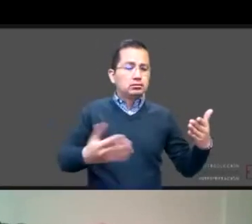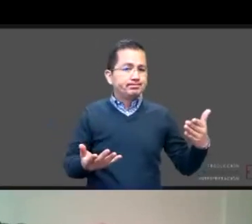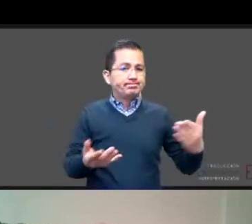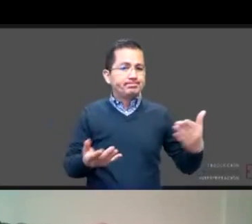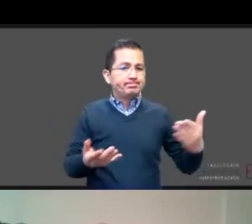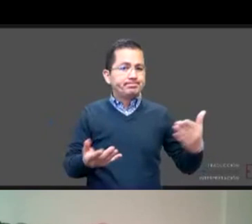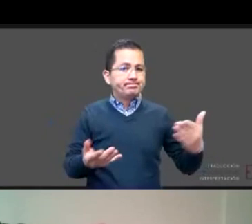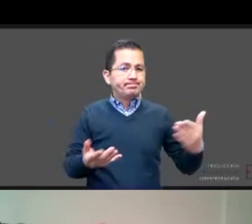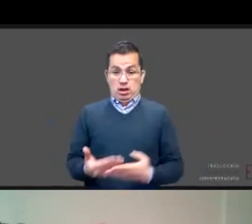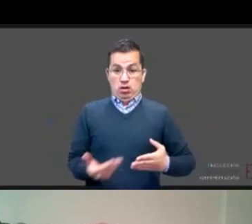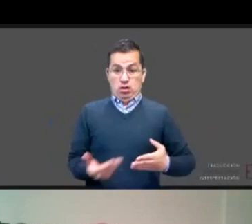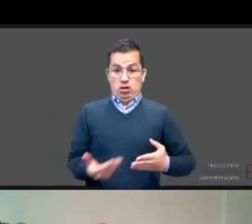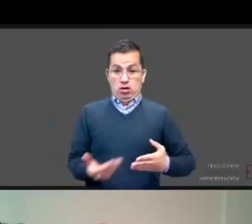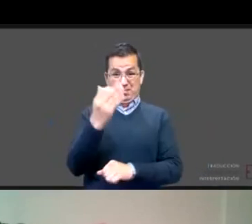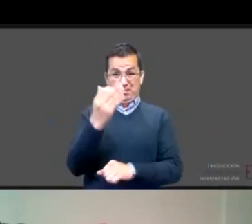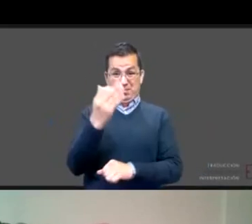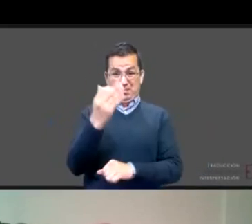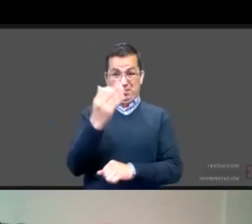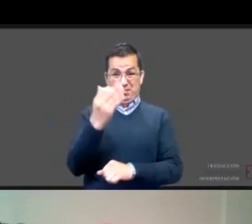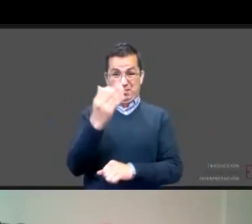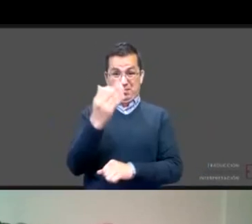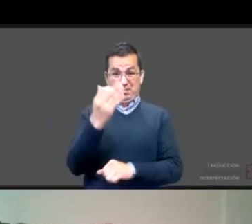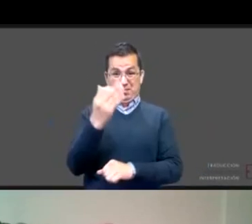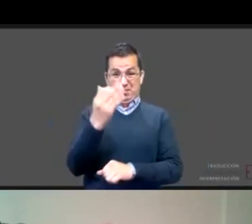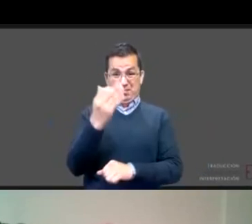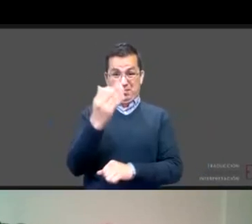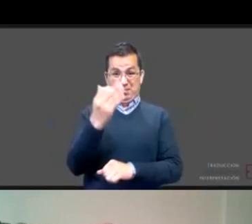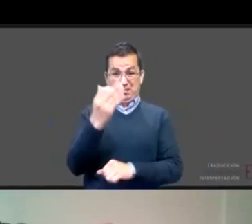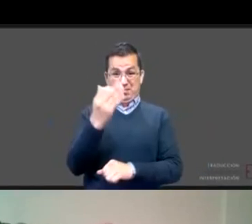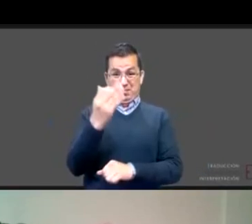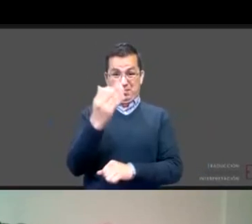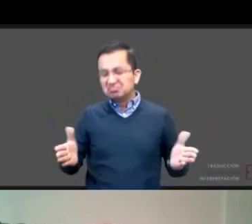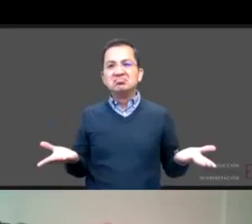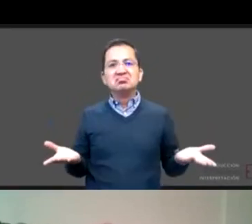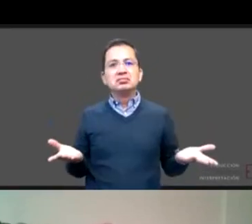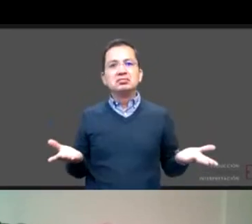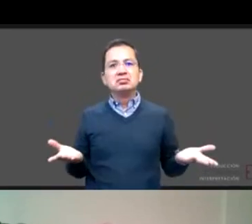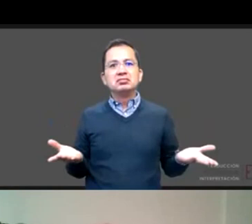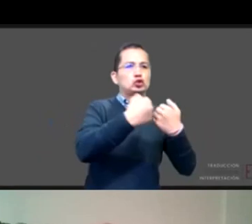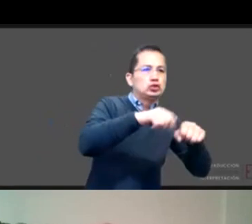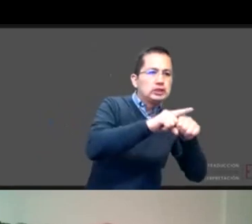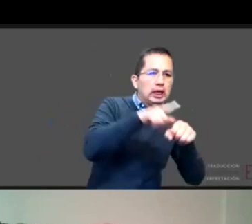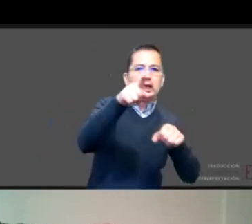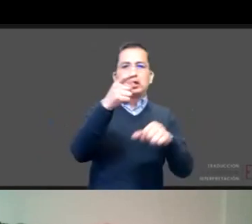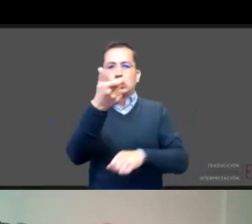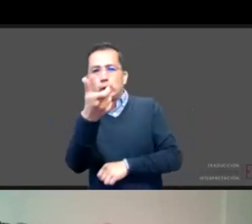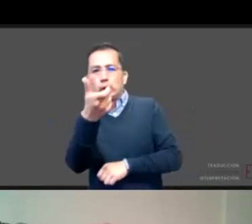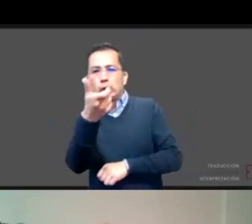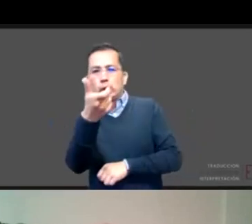pandemia donde todo se está replanteando, el modelo económico, el modelo social, la forma de